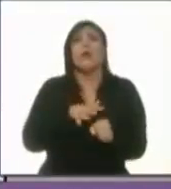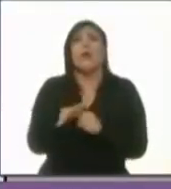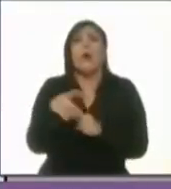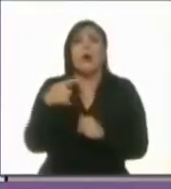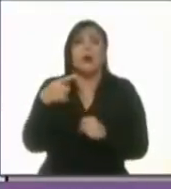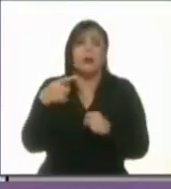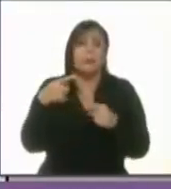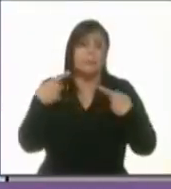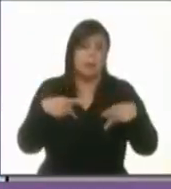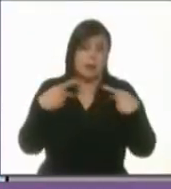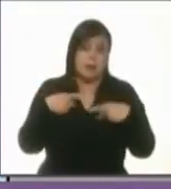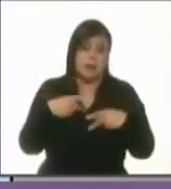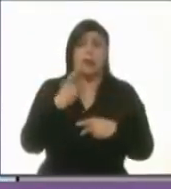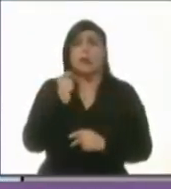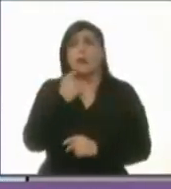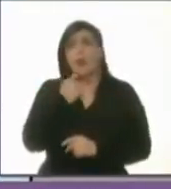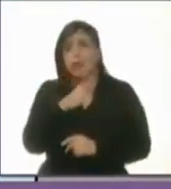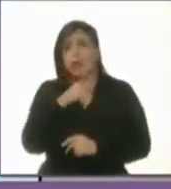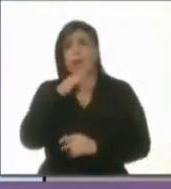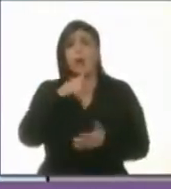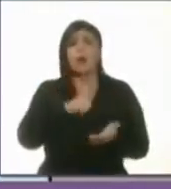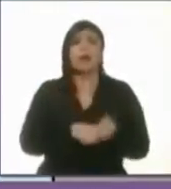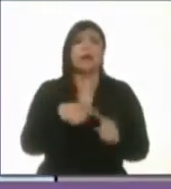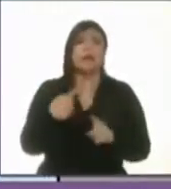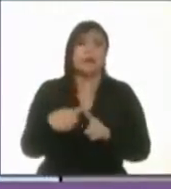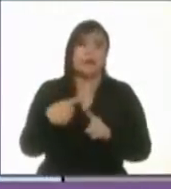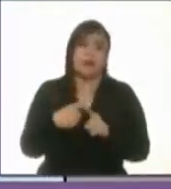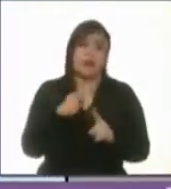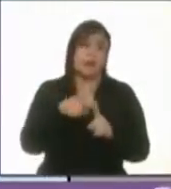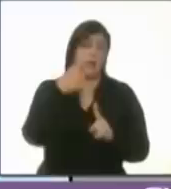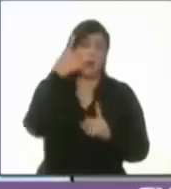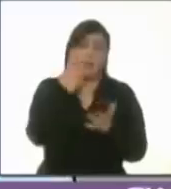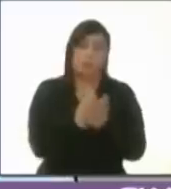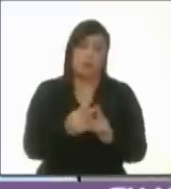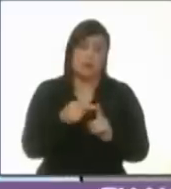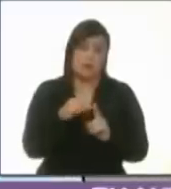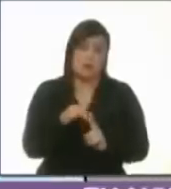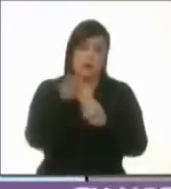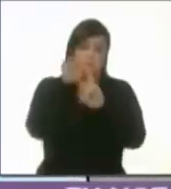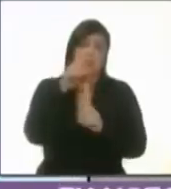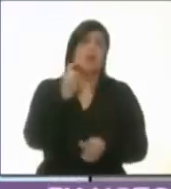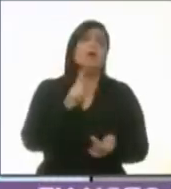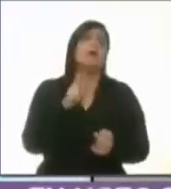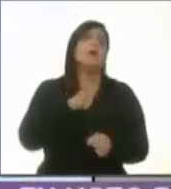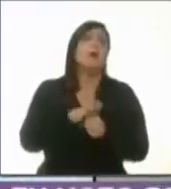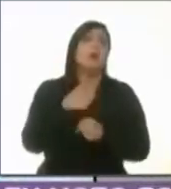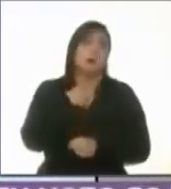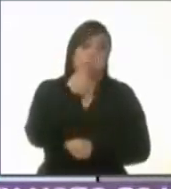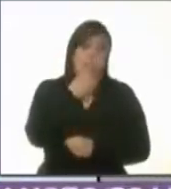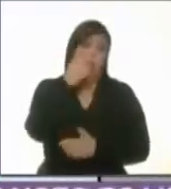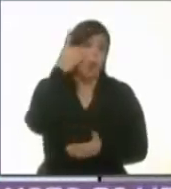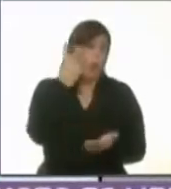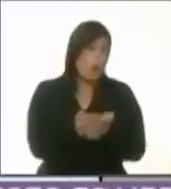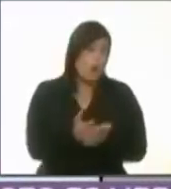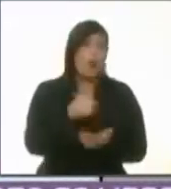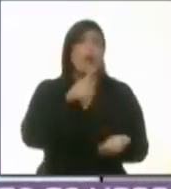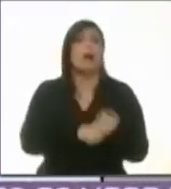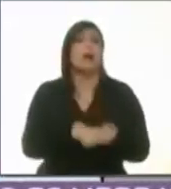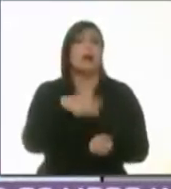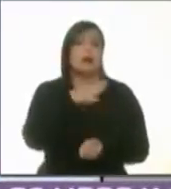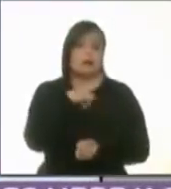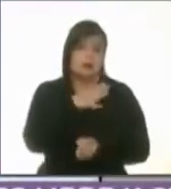acusada de corrupción, es solamente una y voy a decirlo claramente, la única que tiene